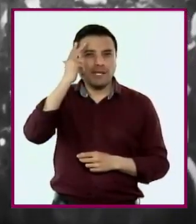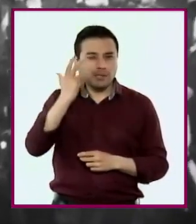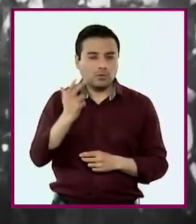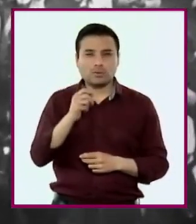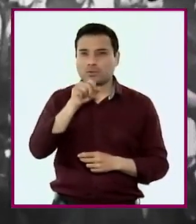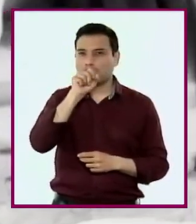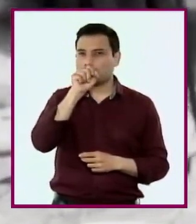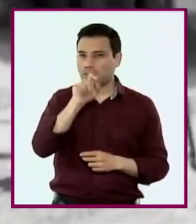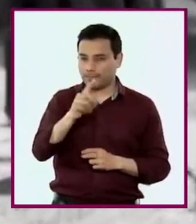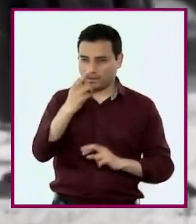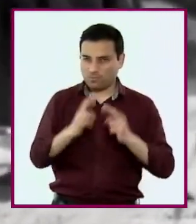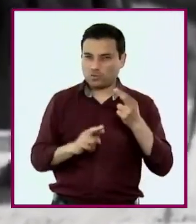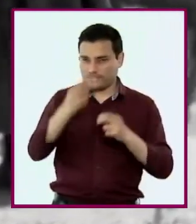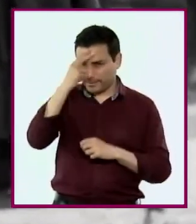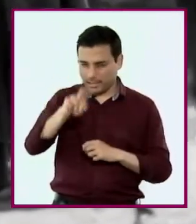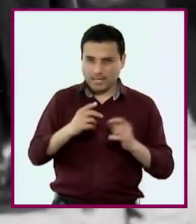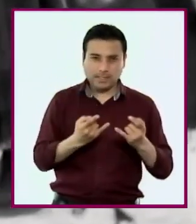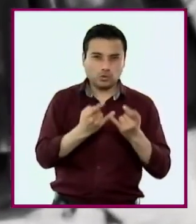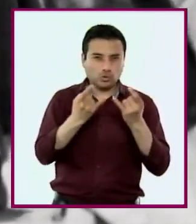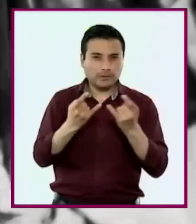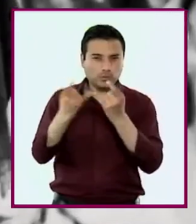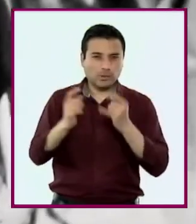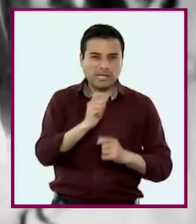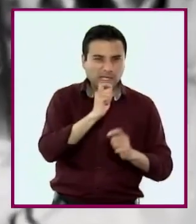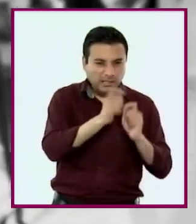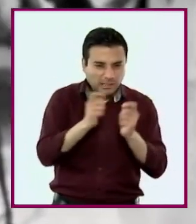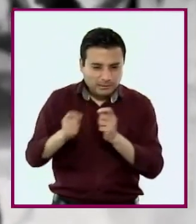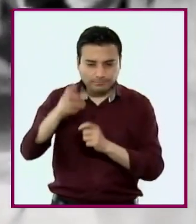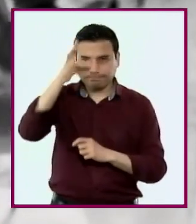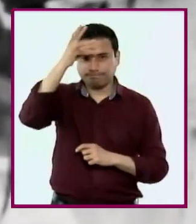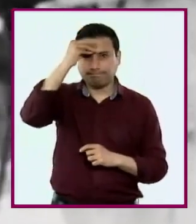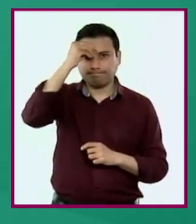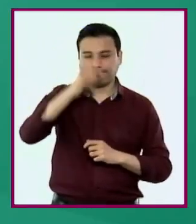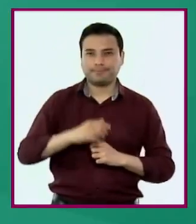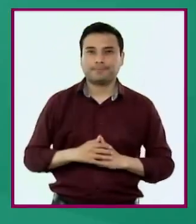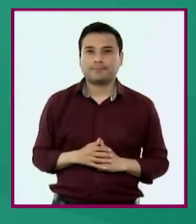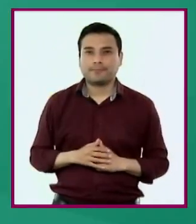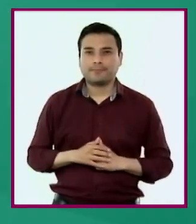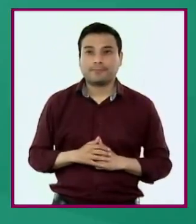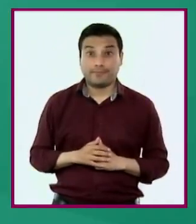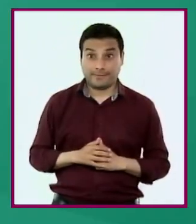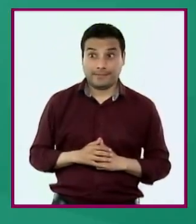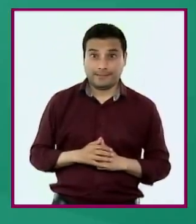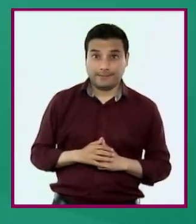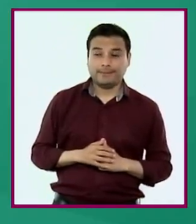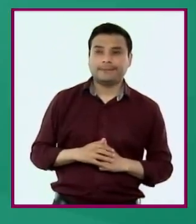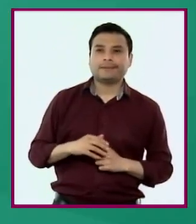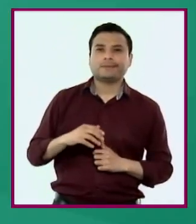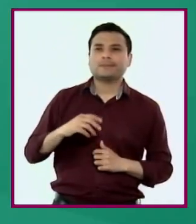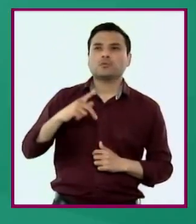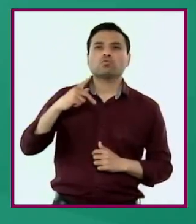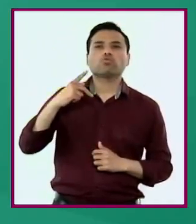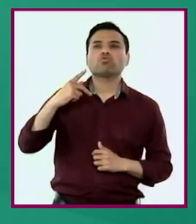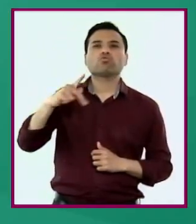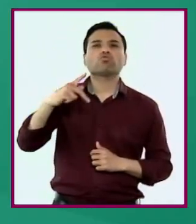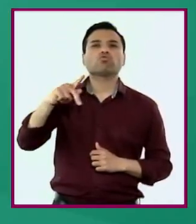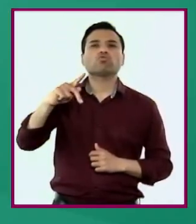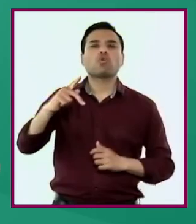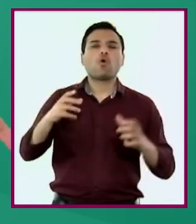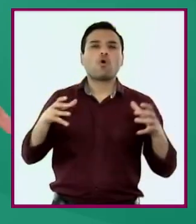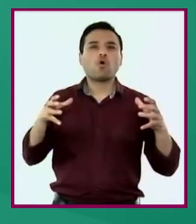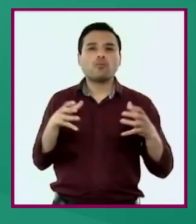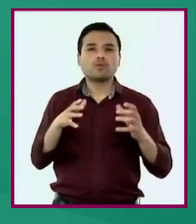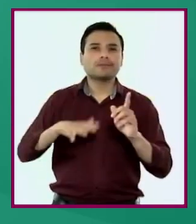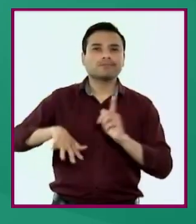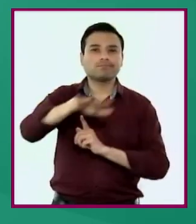el porfiriato y la revolución mexicana, entre otros. El análisis considera la realidad local de las